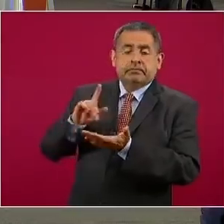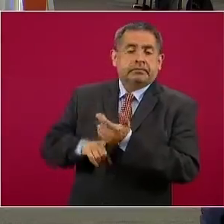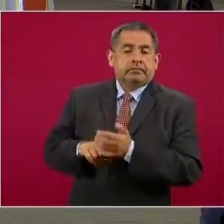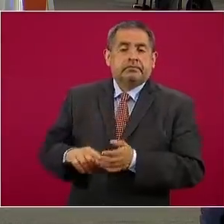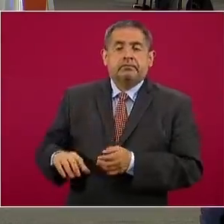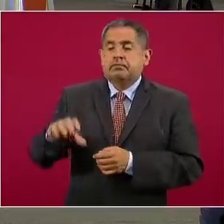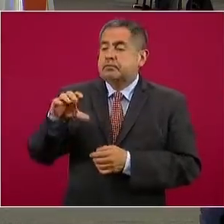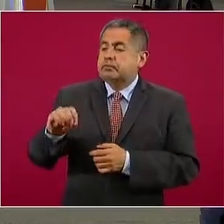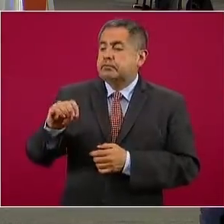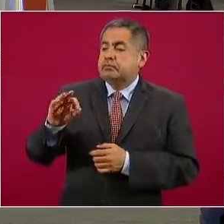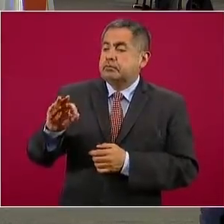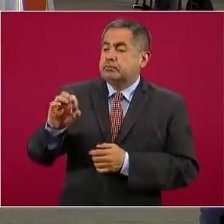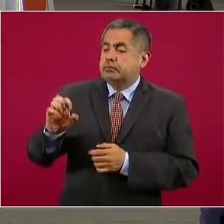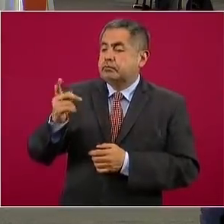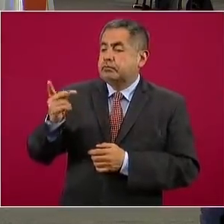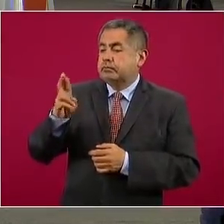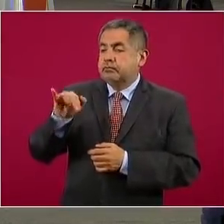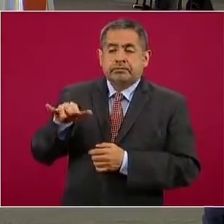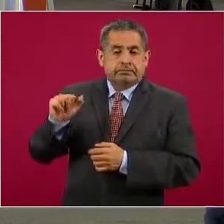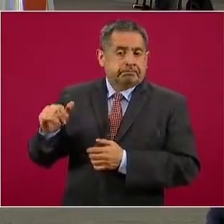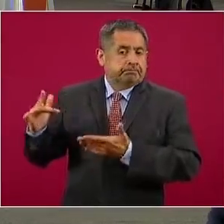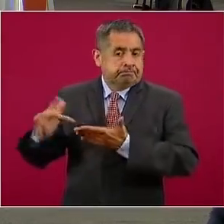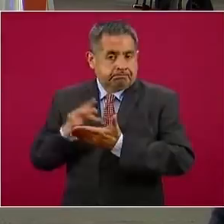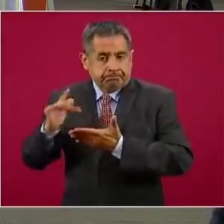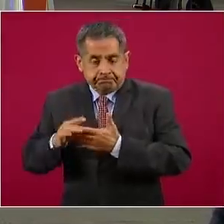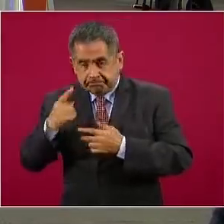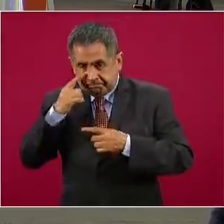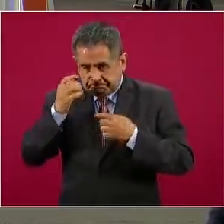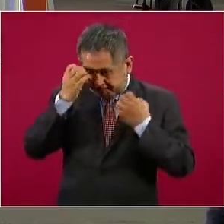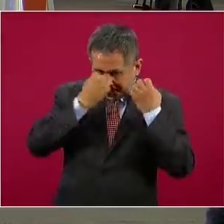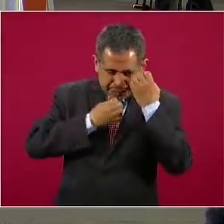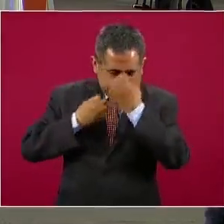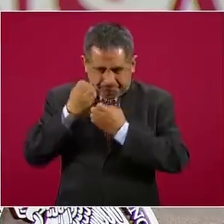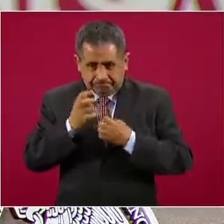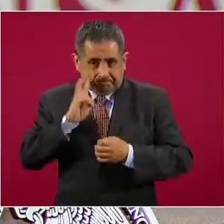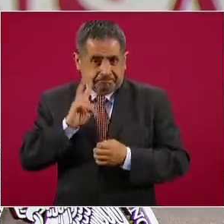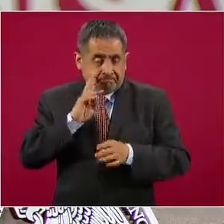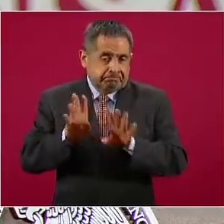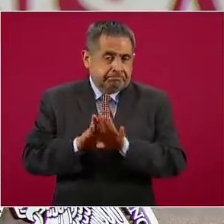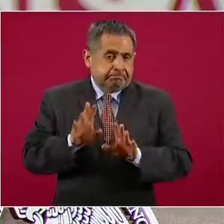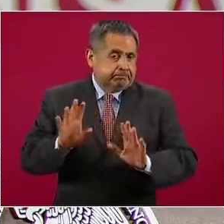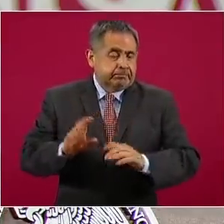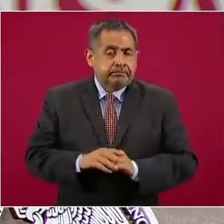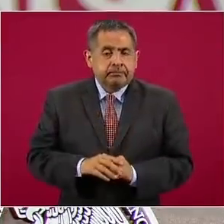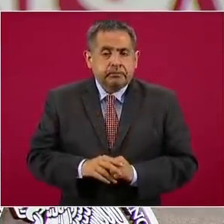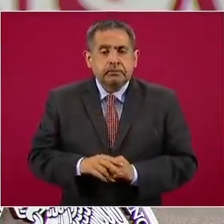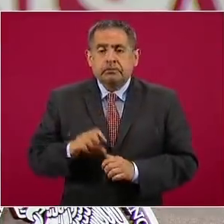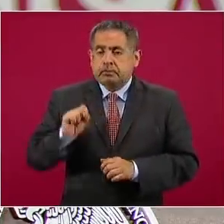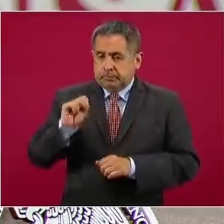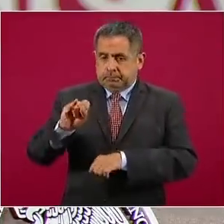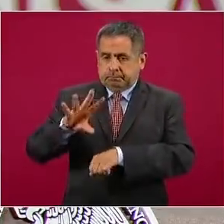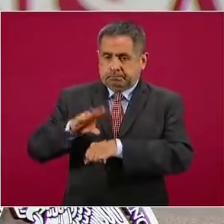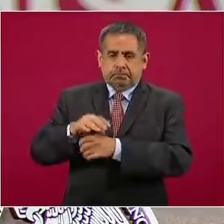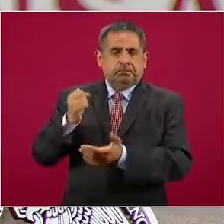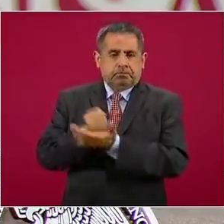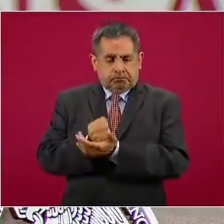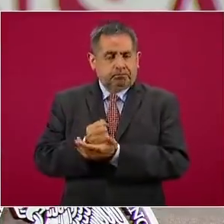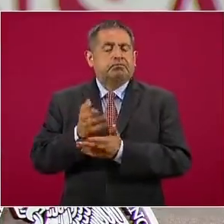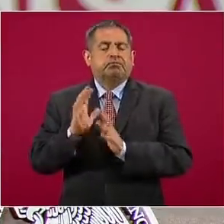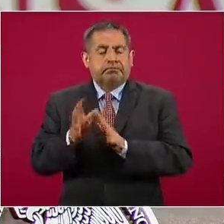Comisión Federal para la Protección contra Riesgos Sanitarios, la COFEPRIS, hoy se encuentra